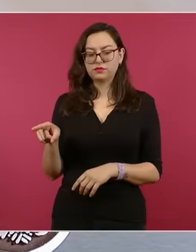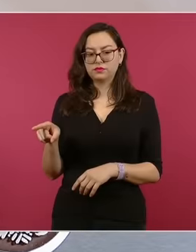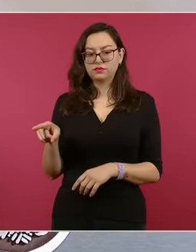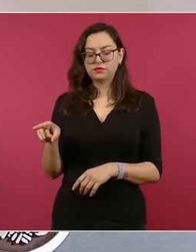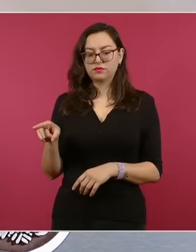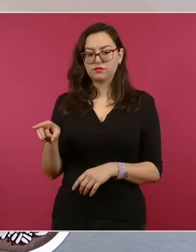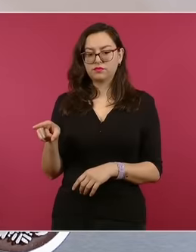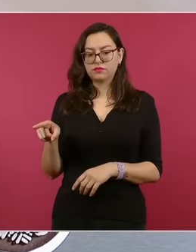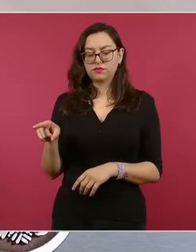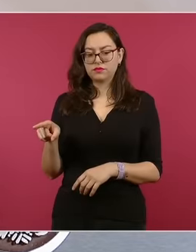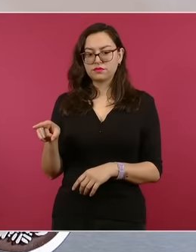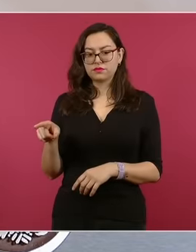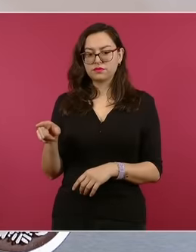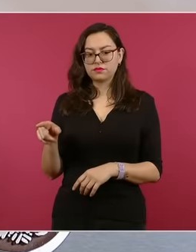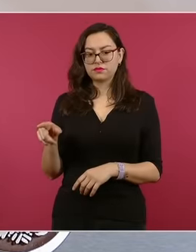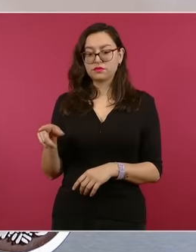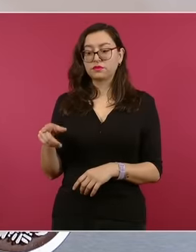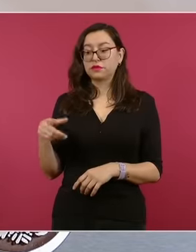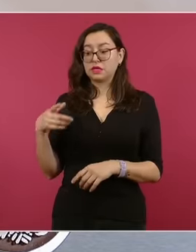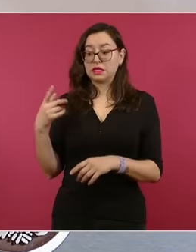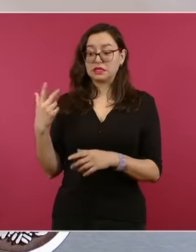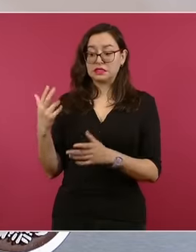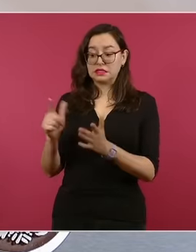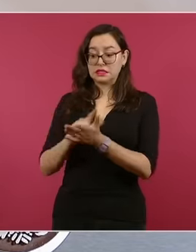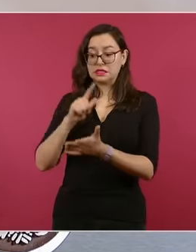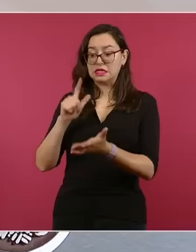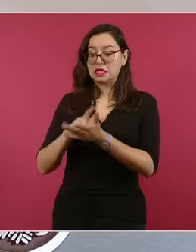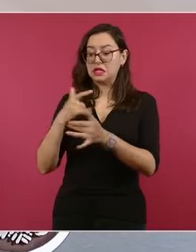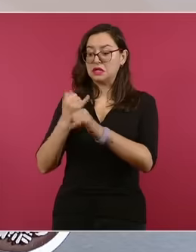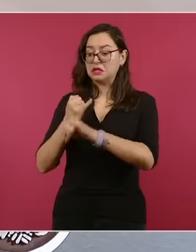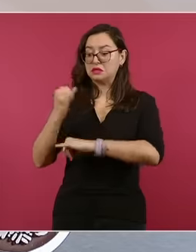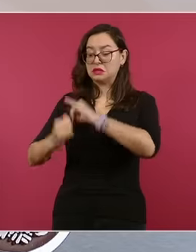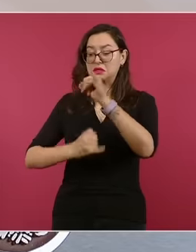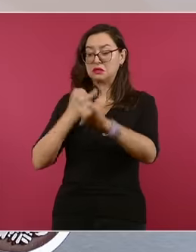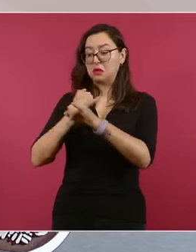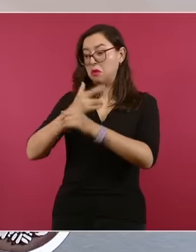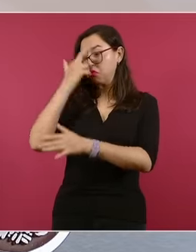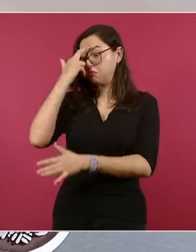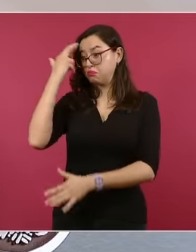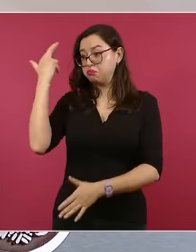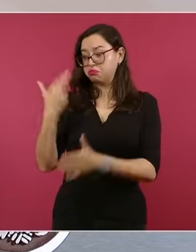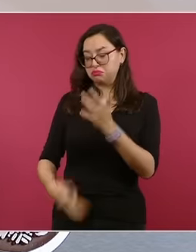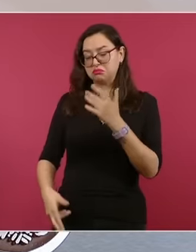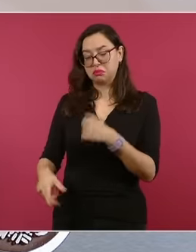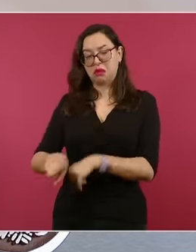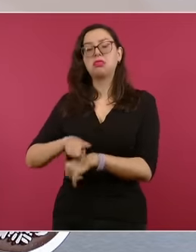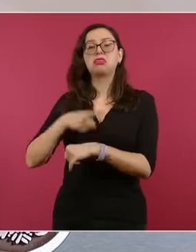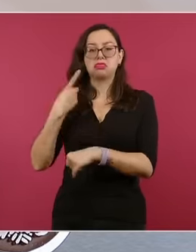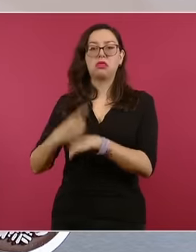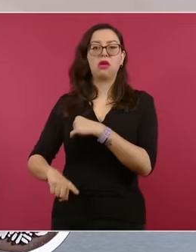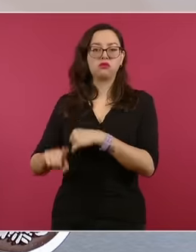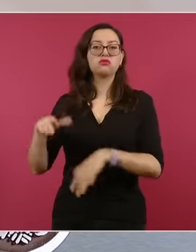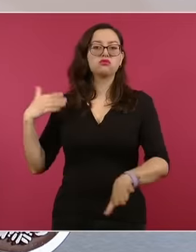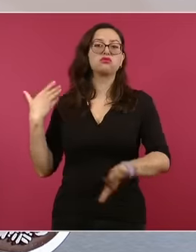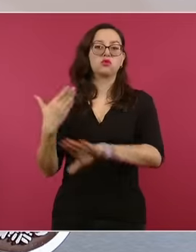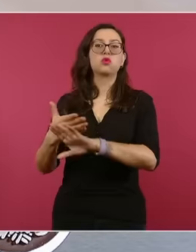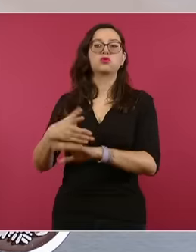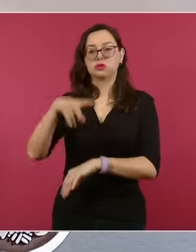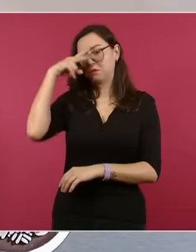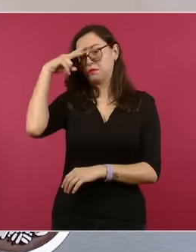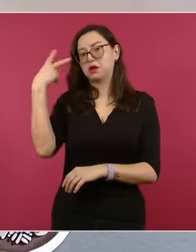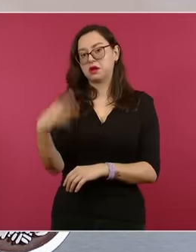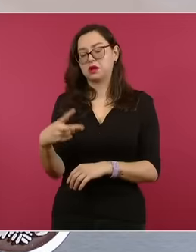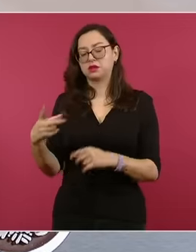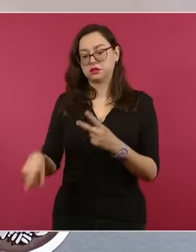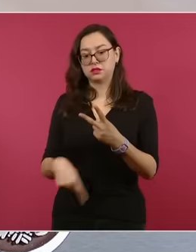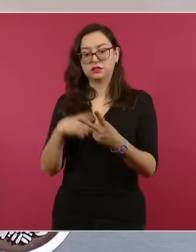violaciones de sus obligaciones internacionales han causado y siguen causando a México. Segundo, la suspensión de